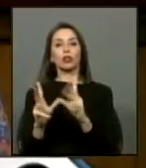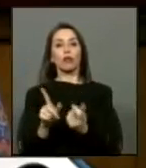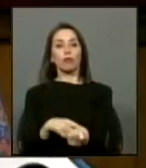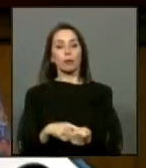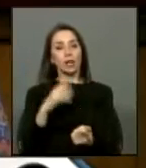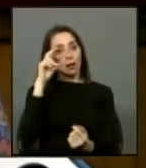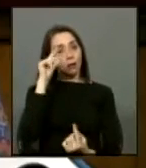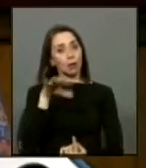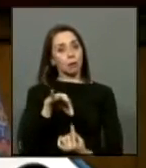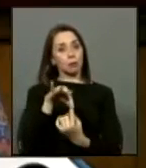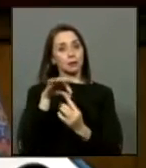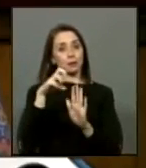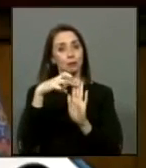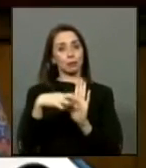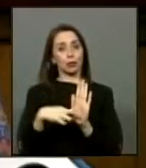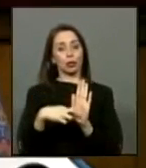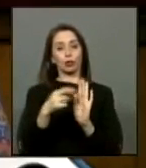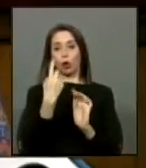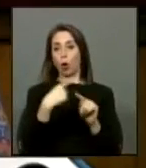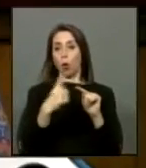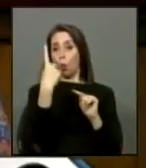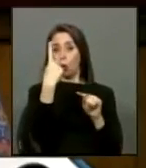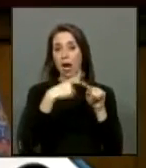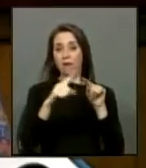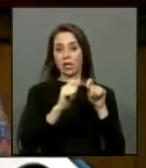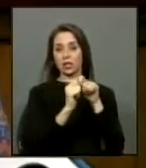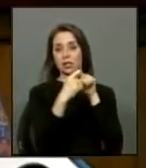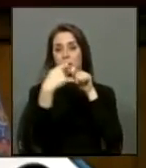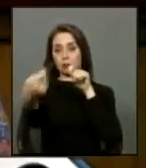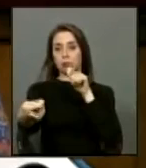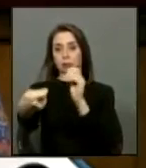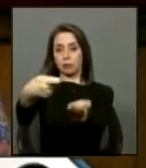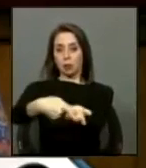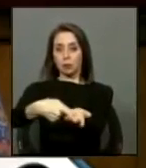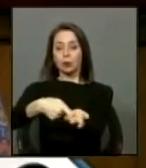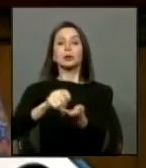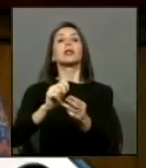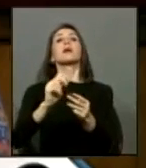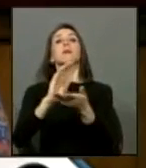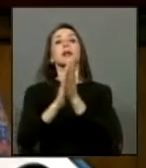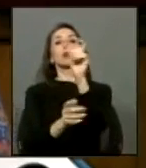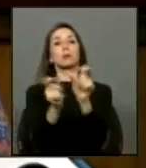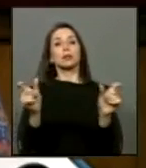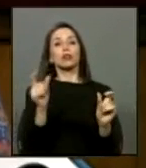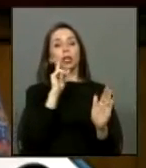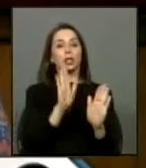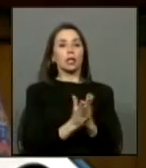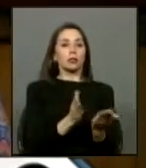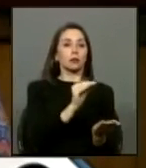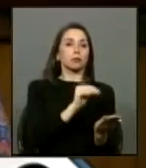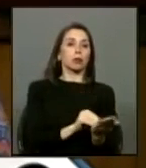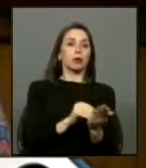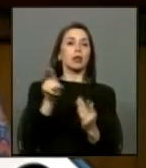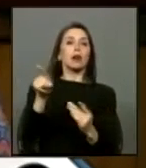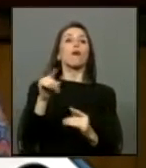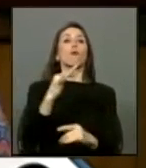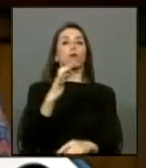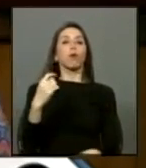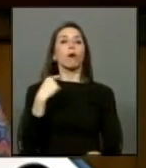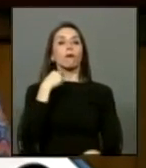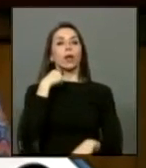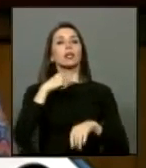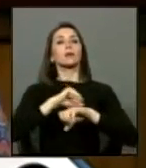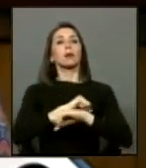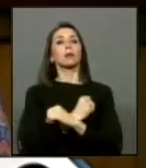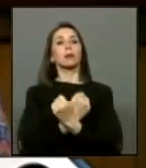idea matriz del proyecto es establecer un aporte único de carácter reparatorio a todas las personas calificadas como víctimas de prisión política y tortura que han